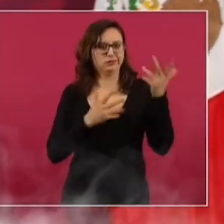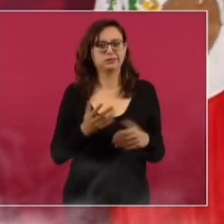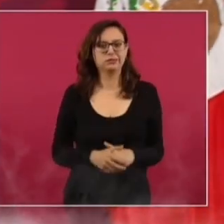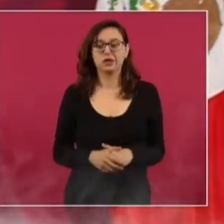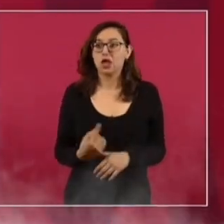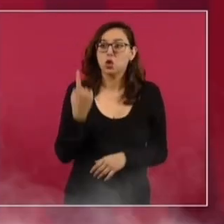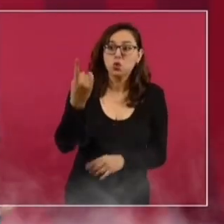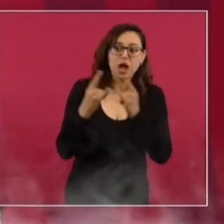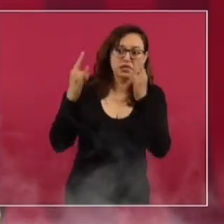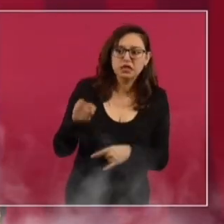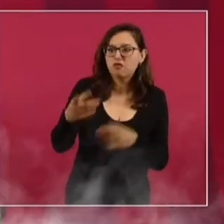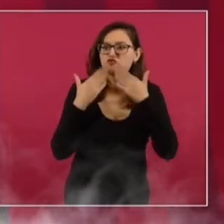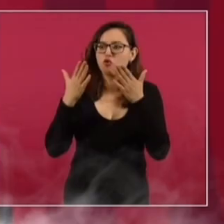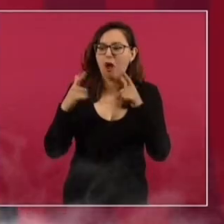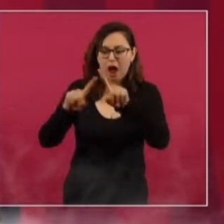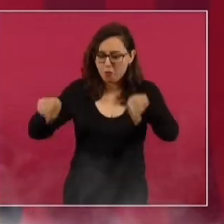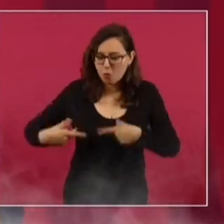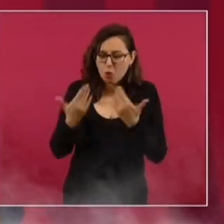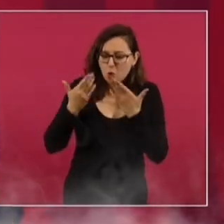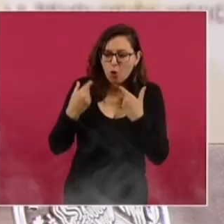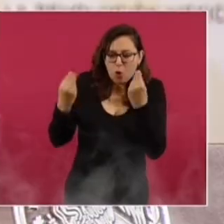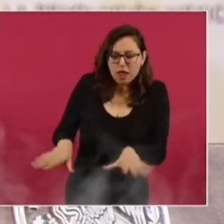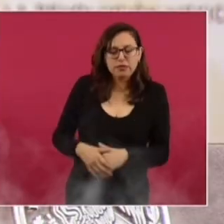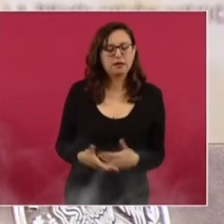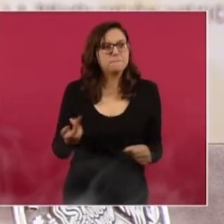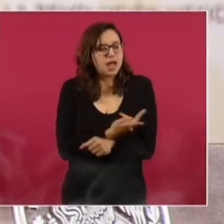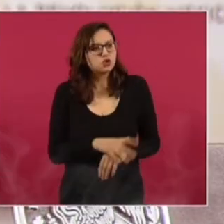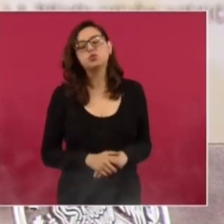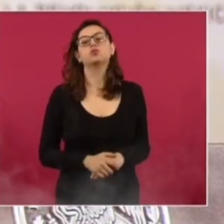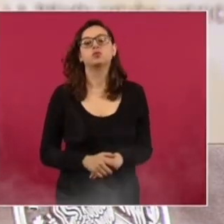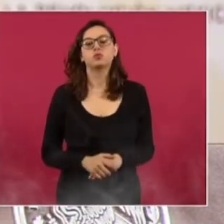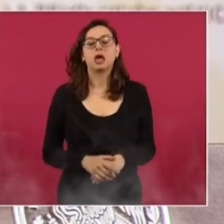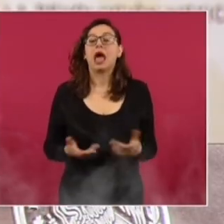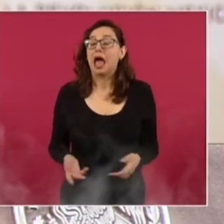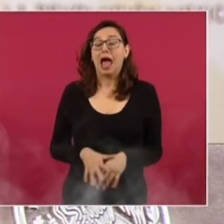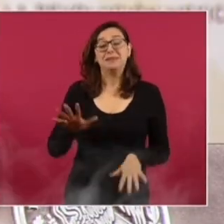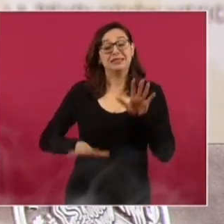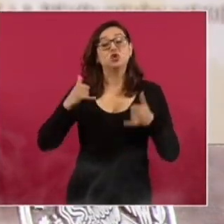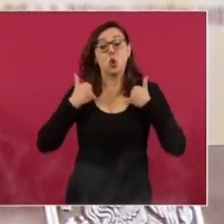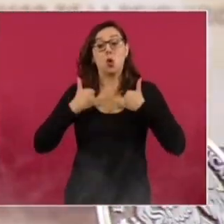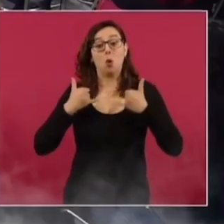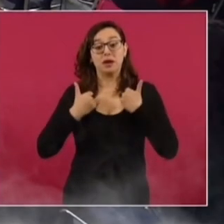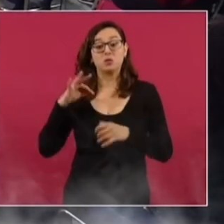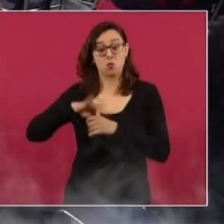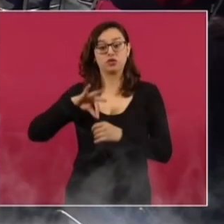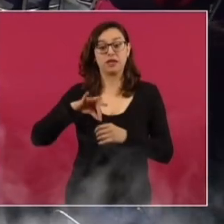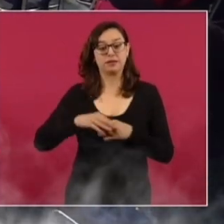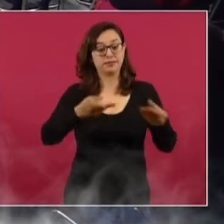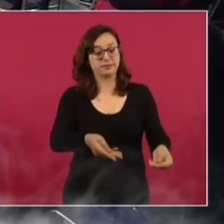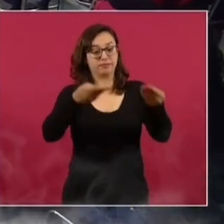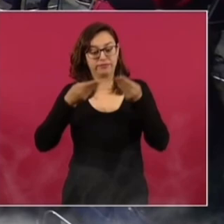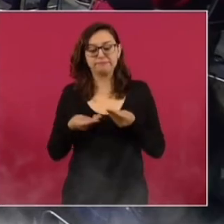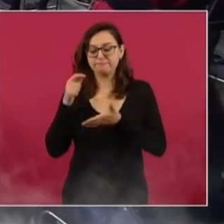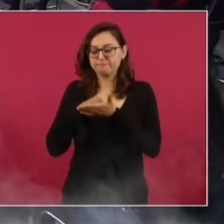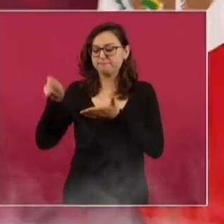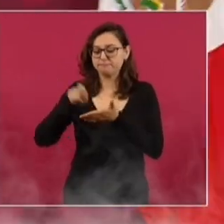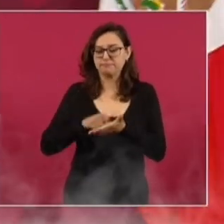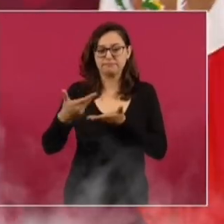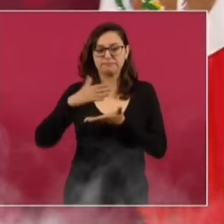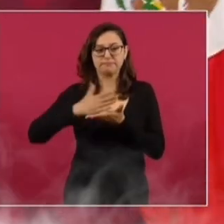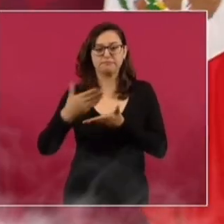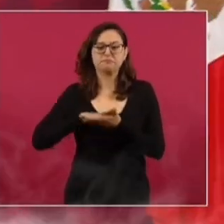¿Falten tantas boletas? Ah, es que hay jóvenes que van a votar, les entregan la boleta. Y en vez de depositarla,